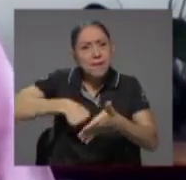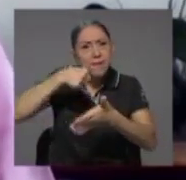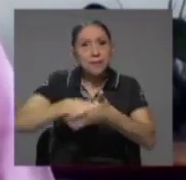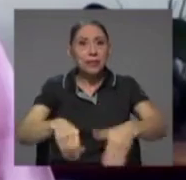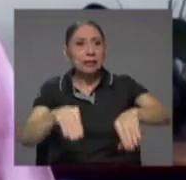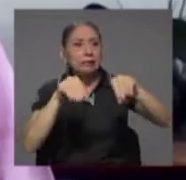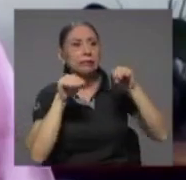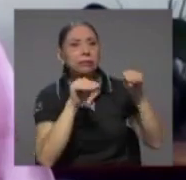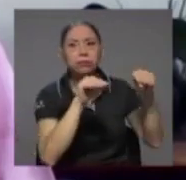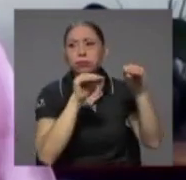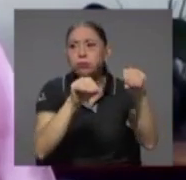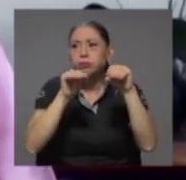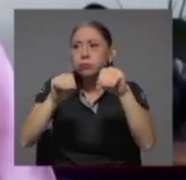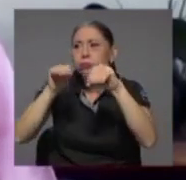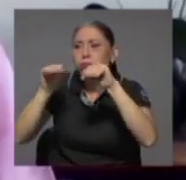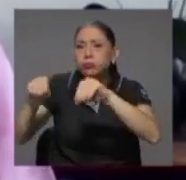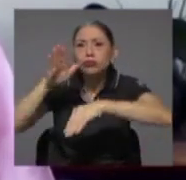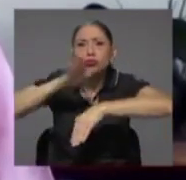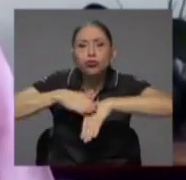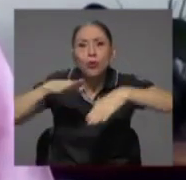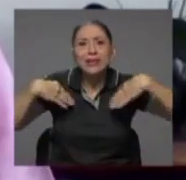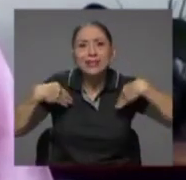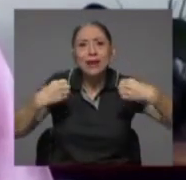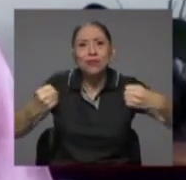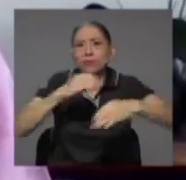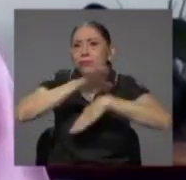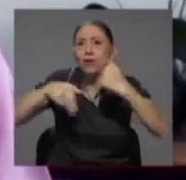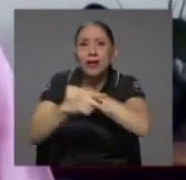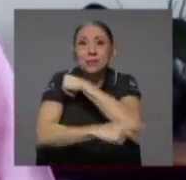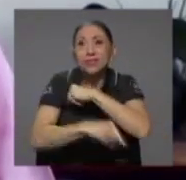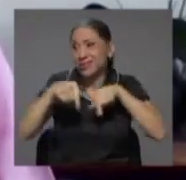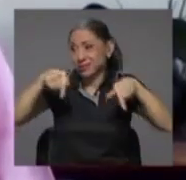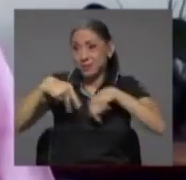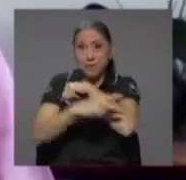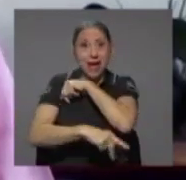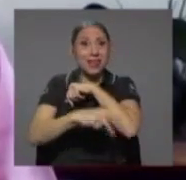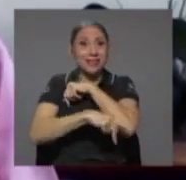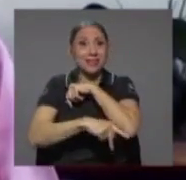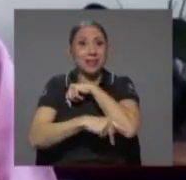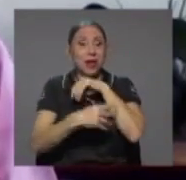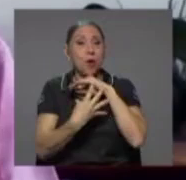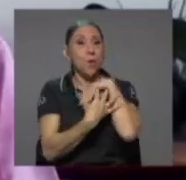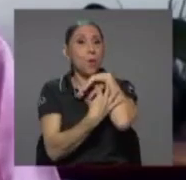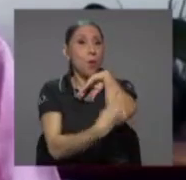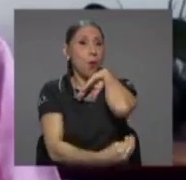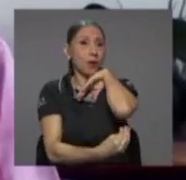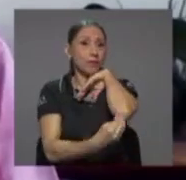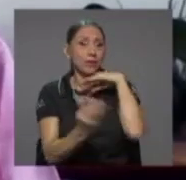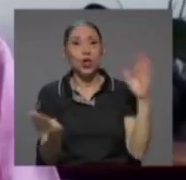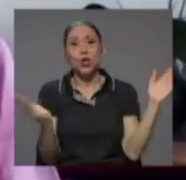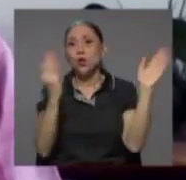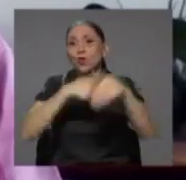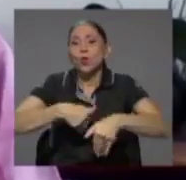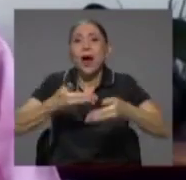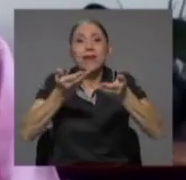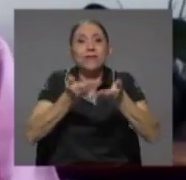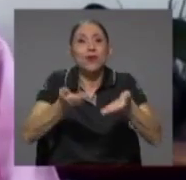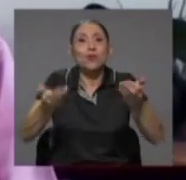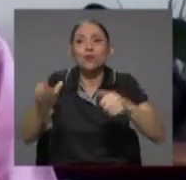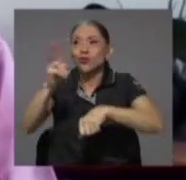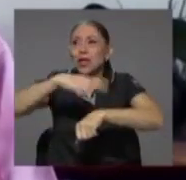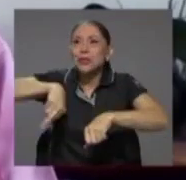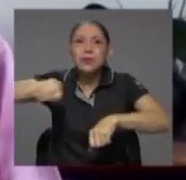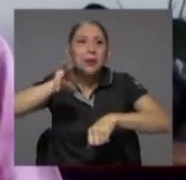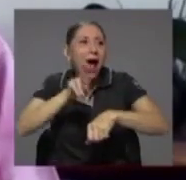a todas las personas porque este es un país pobre no tenemos recursos naturales para explotar y